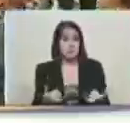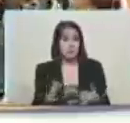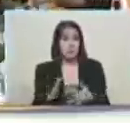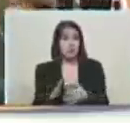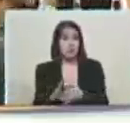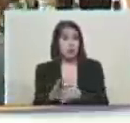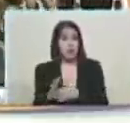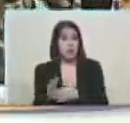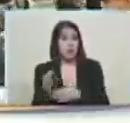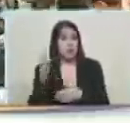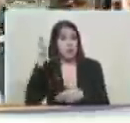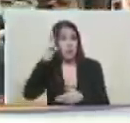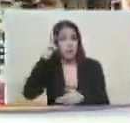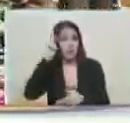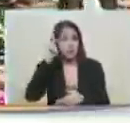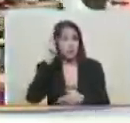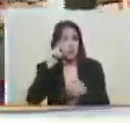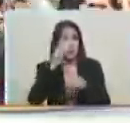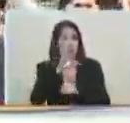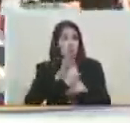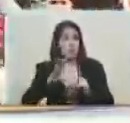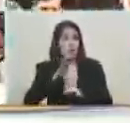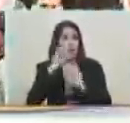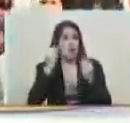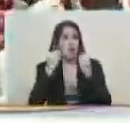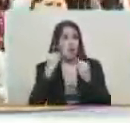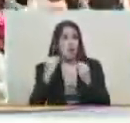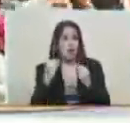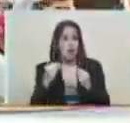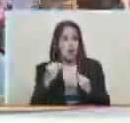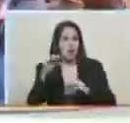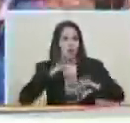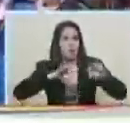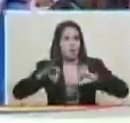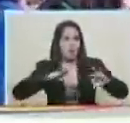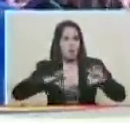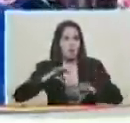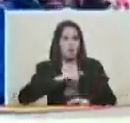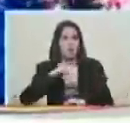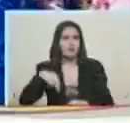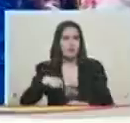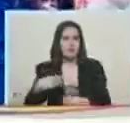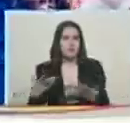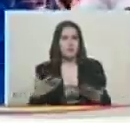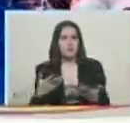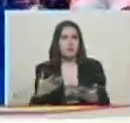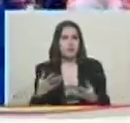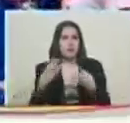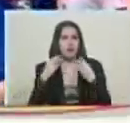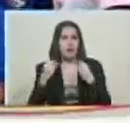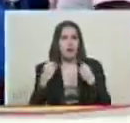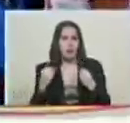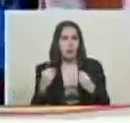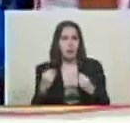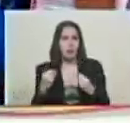culturales, presidente, le diga su experiencia. ¿Cómo nos preparamos? ¿Cómo nos preparamos nosotros para estos carnavales 2018?